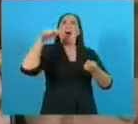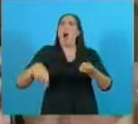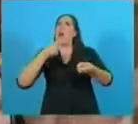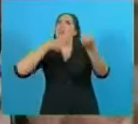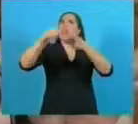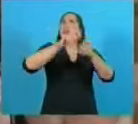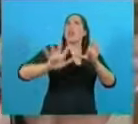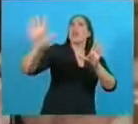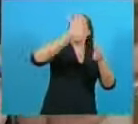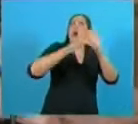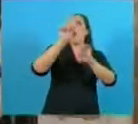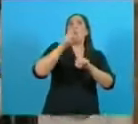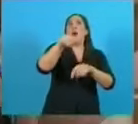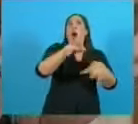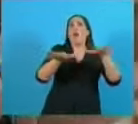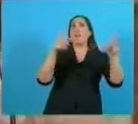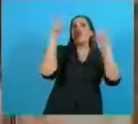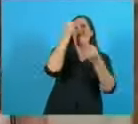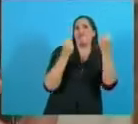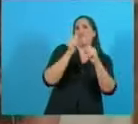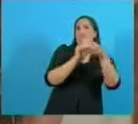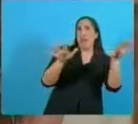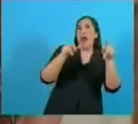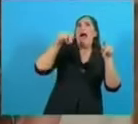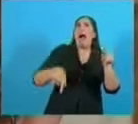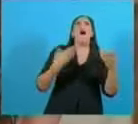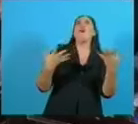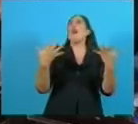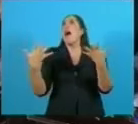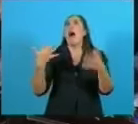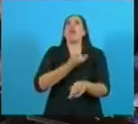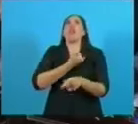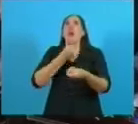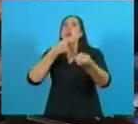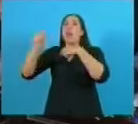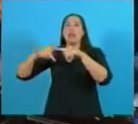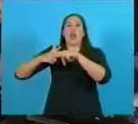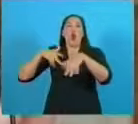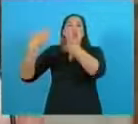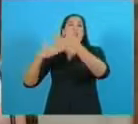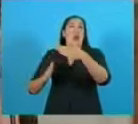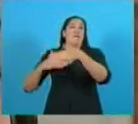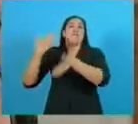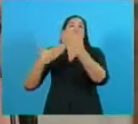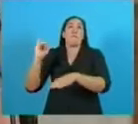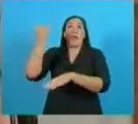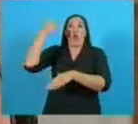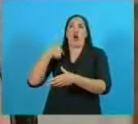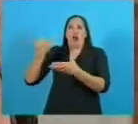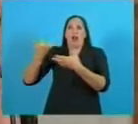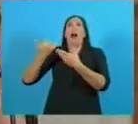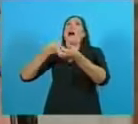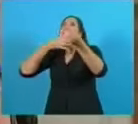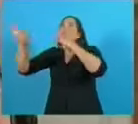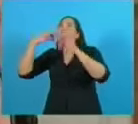europea porque está en plena crisis. ¿Qué hace? Se traslada y le vende su mejor tecnología a los chinos, porque son chinos pero no son